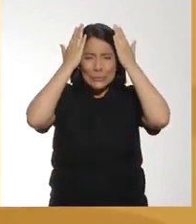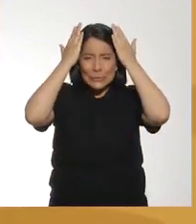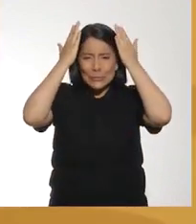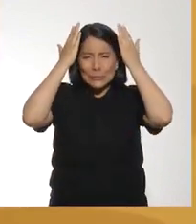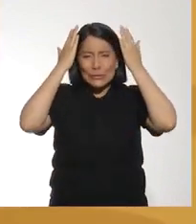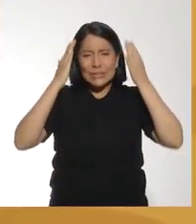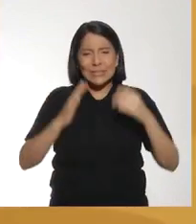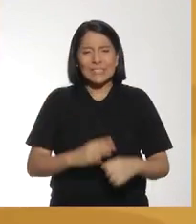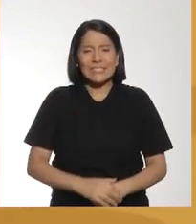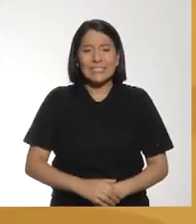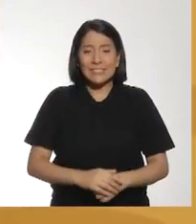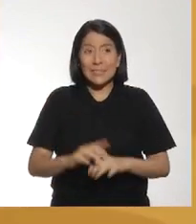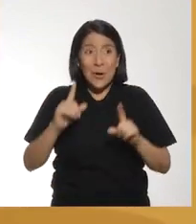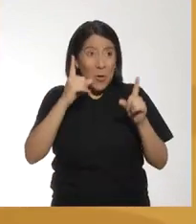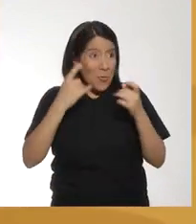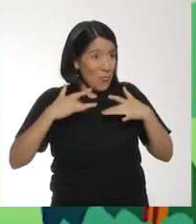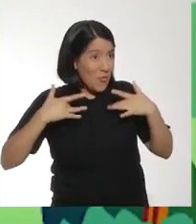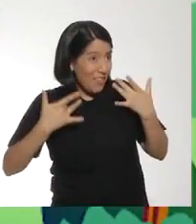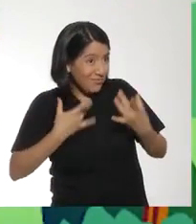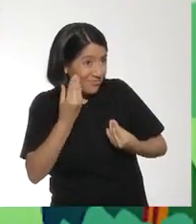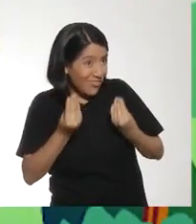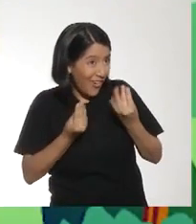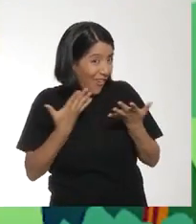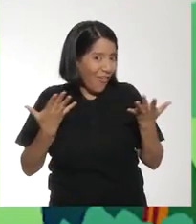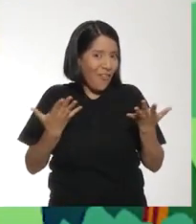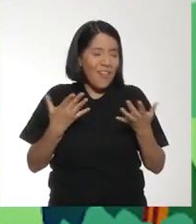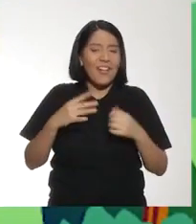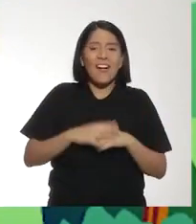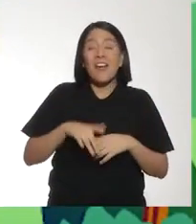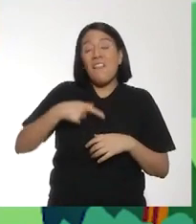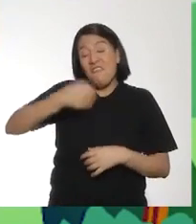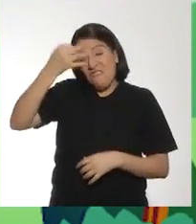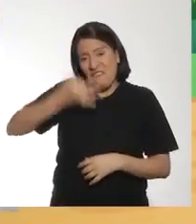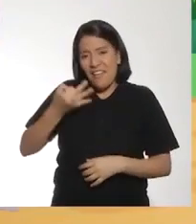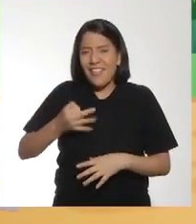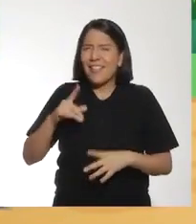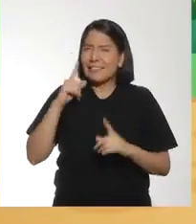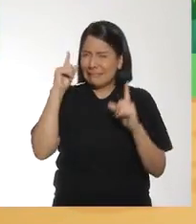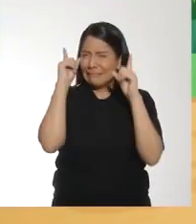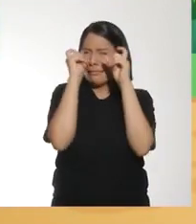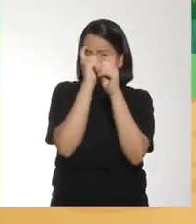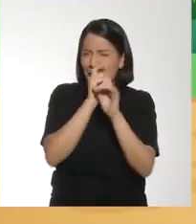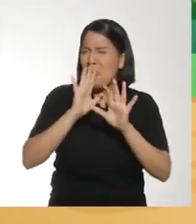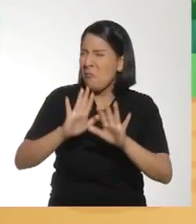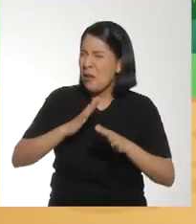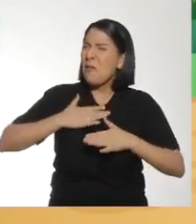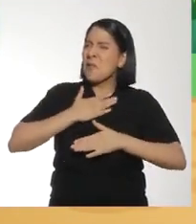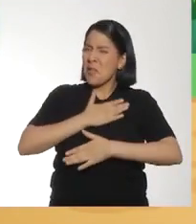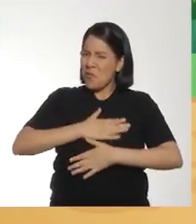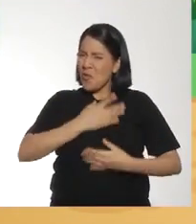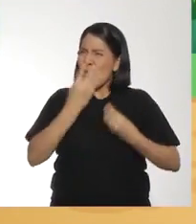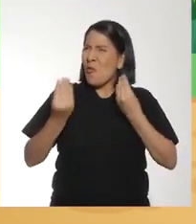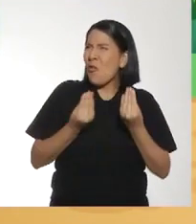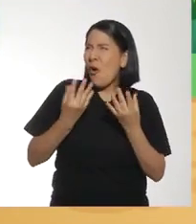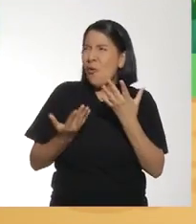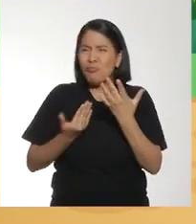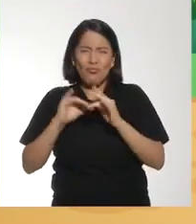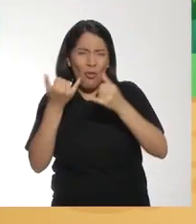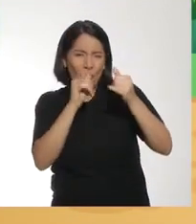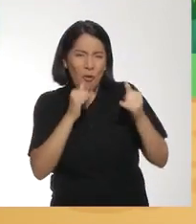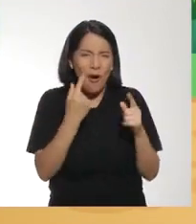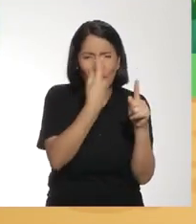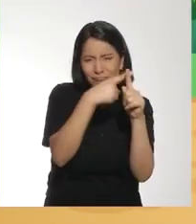¡No! Ajá ¿Cómo te sentiste Haciendo este reto? Pues la verdad Realmente estuvo complicado Pero me divertí